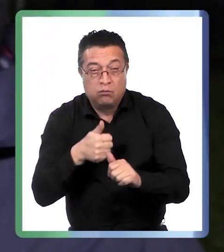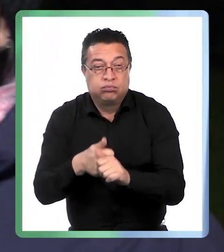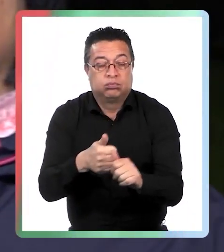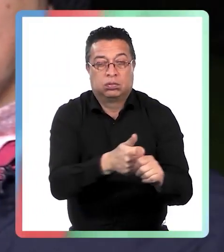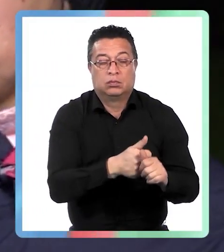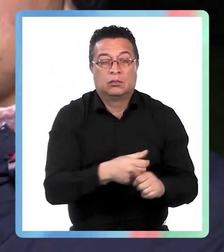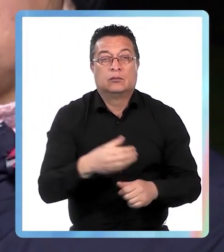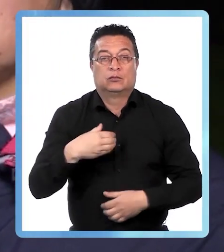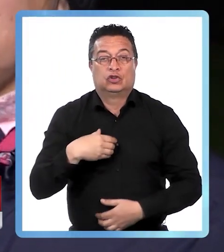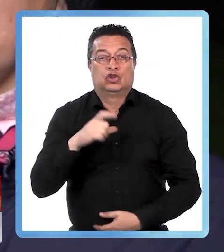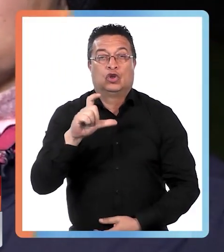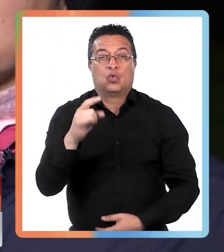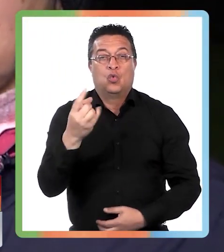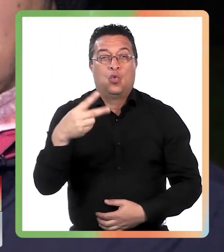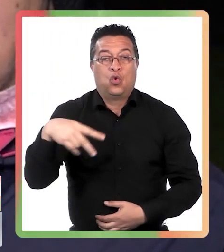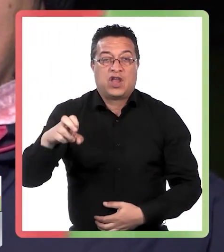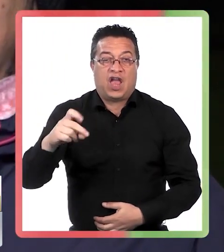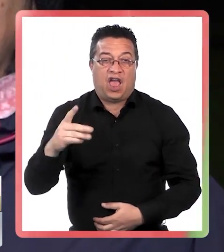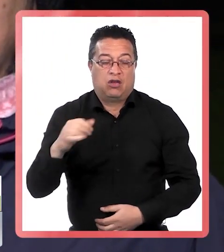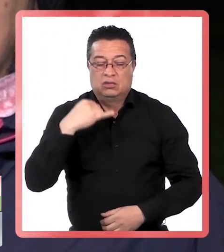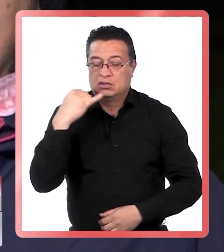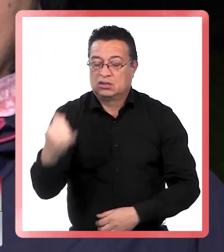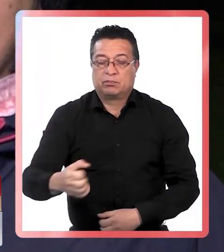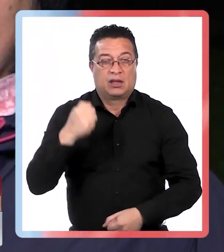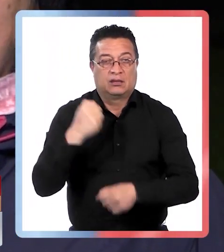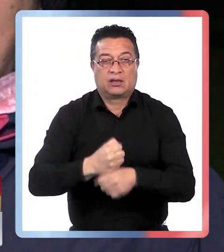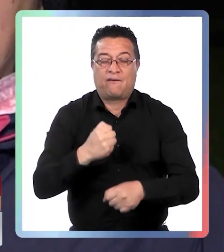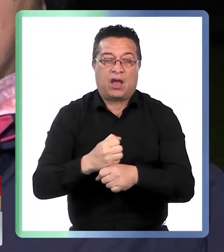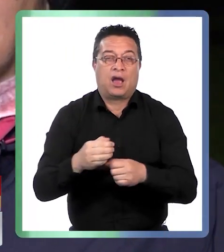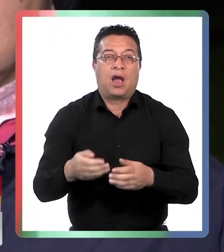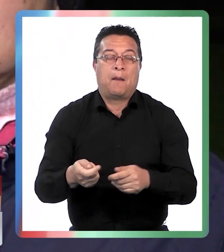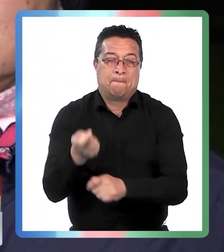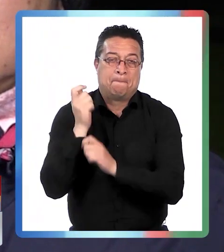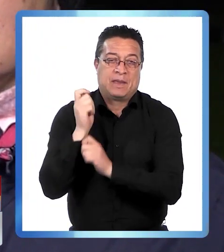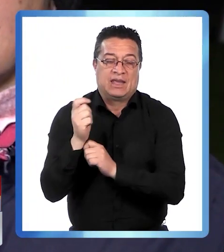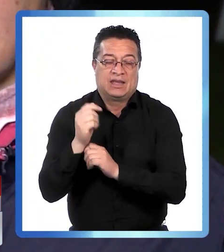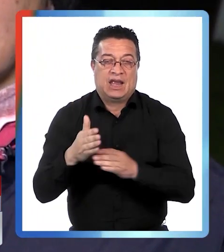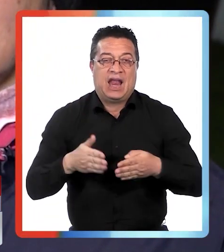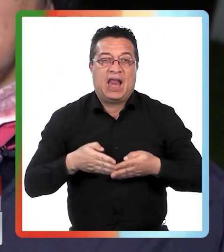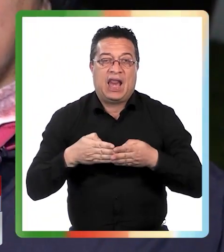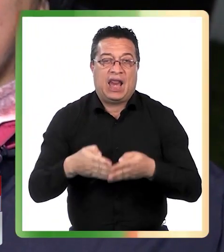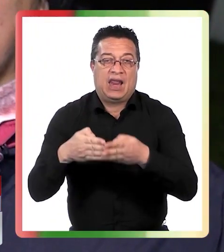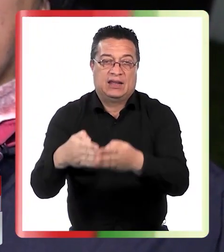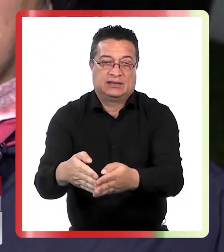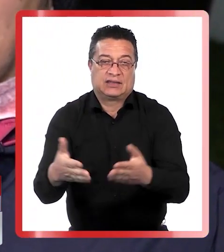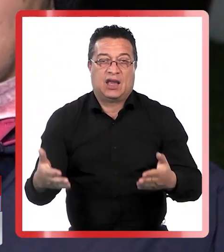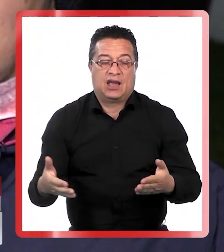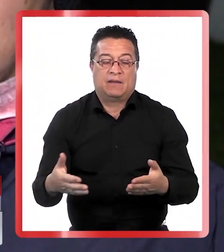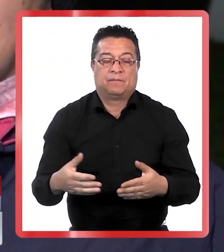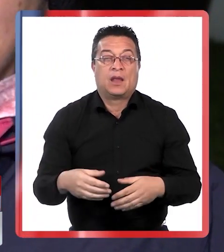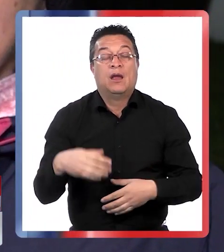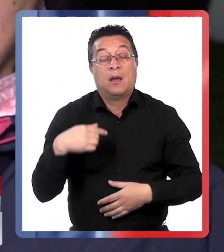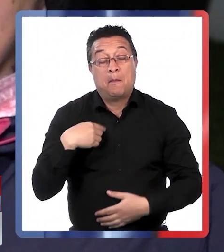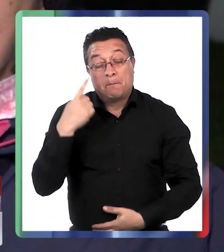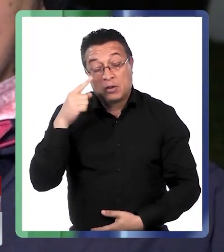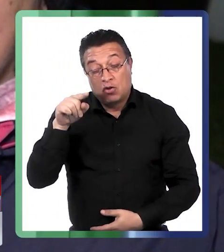búsqueda. Sí, mi cuñado trabaja autosubida en la pesca, en la lancha, pero acá